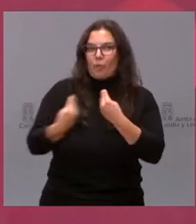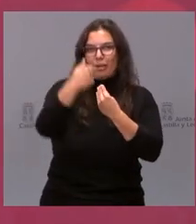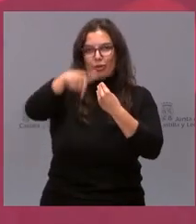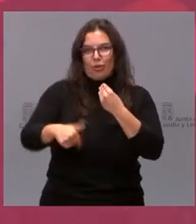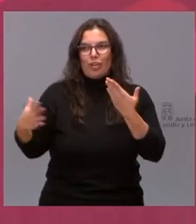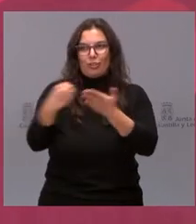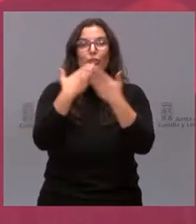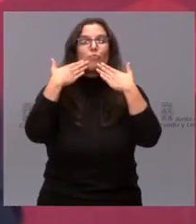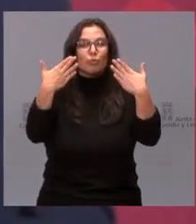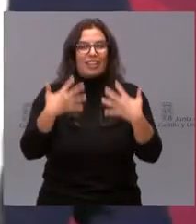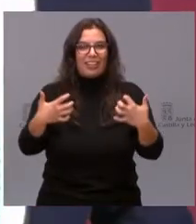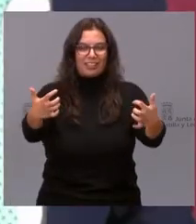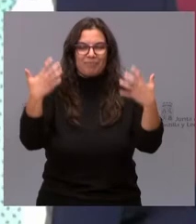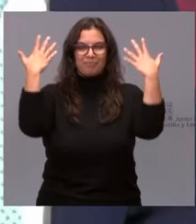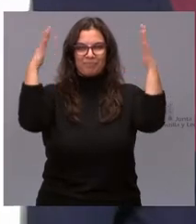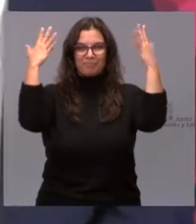mañana a todos. Muchas gracias.